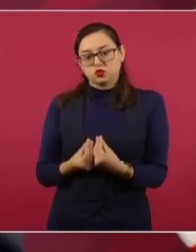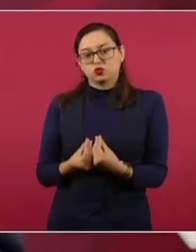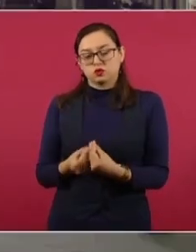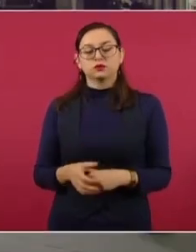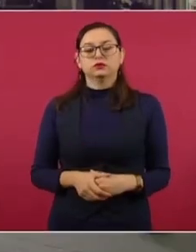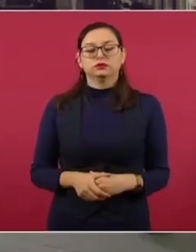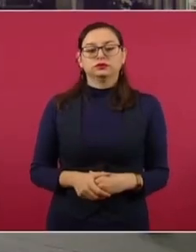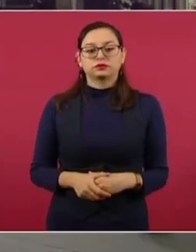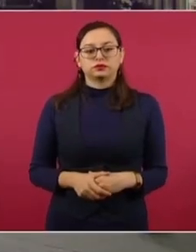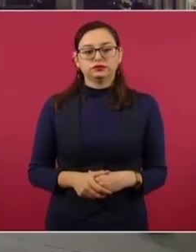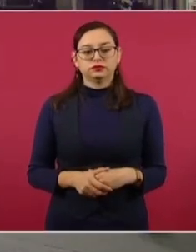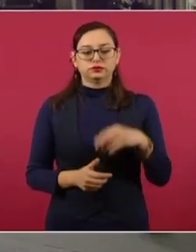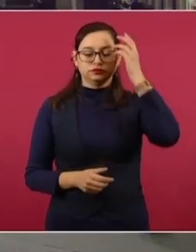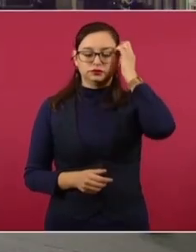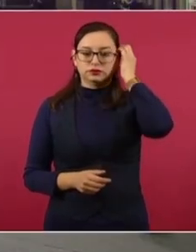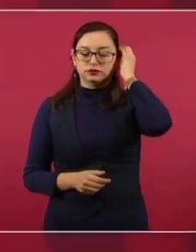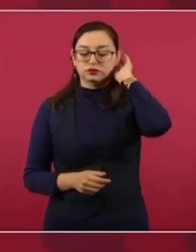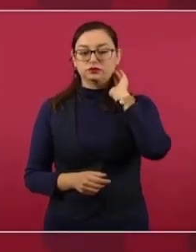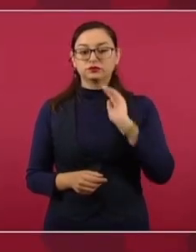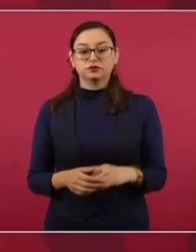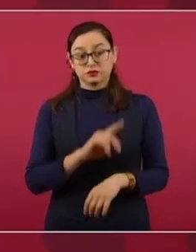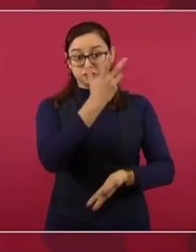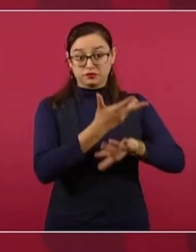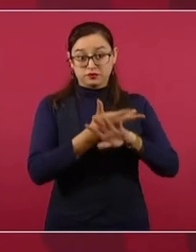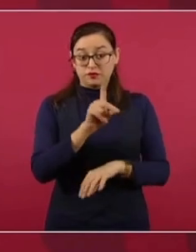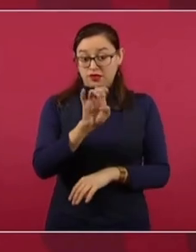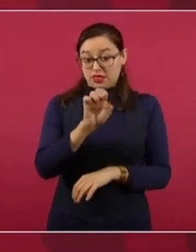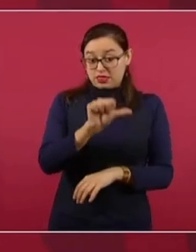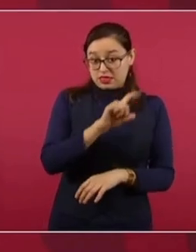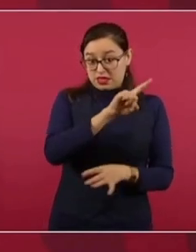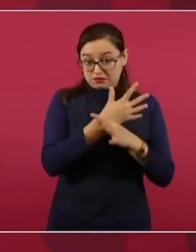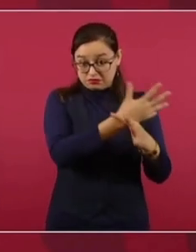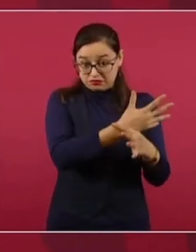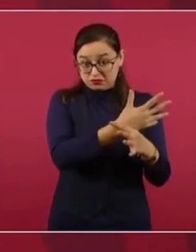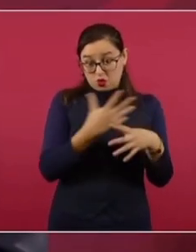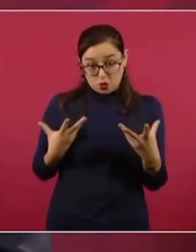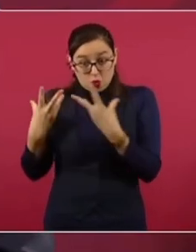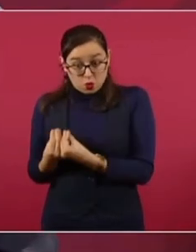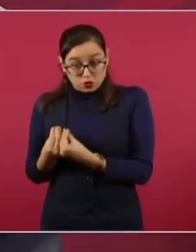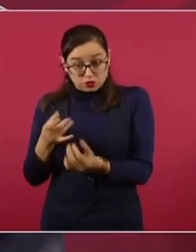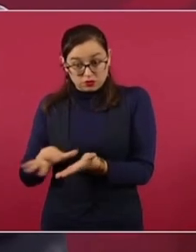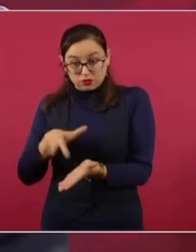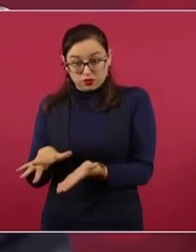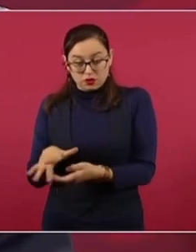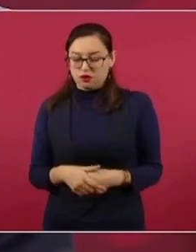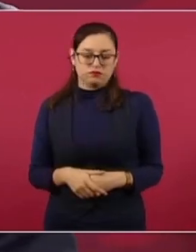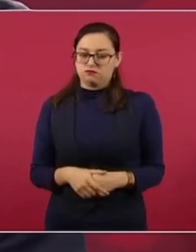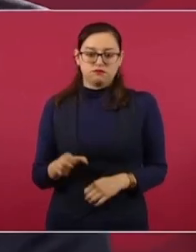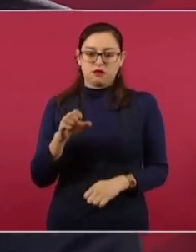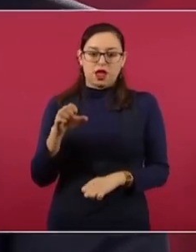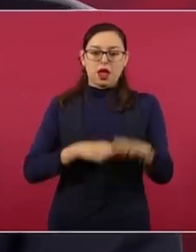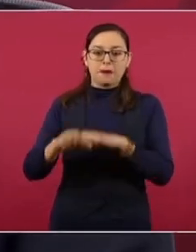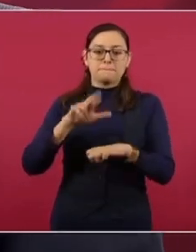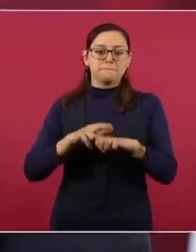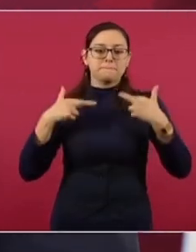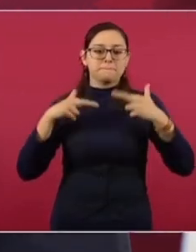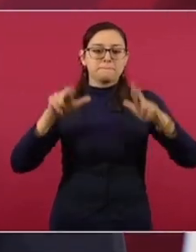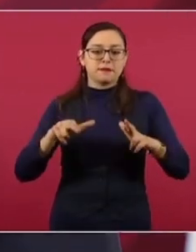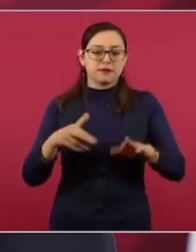En el caso de la participación de la DEA, como lo señaló el embajador de Estados Unidos, no tuvieron